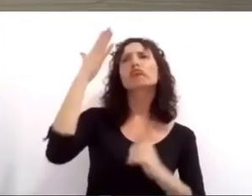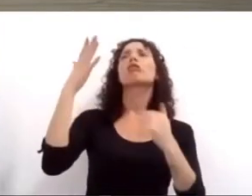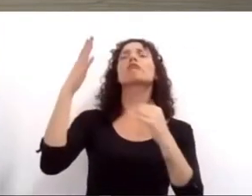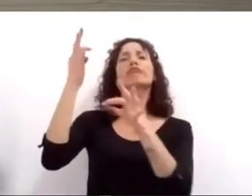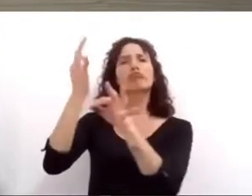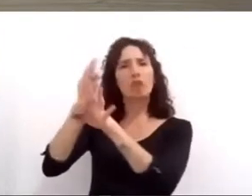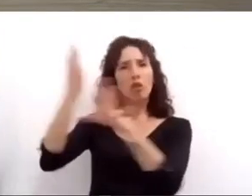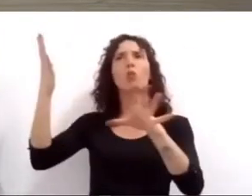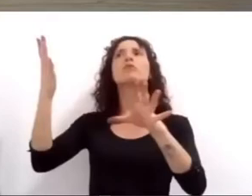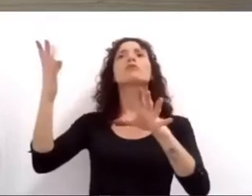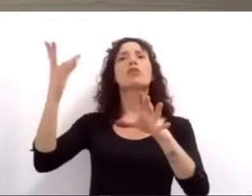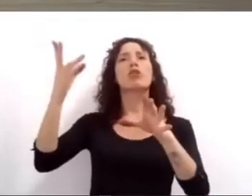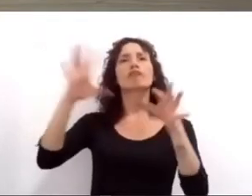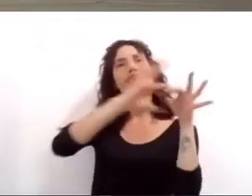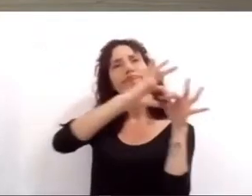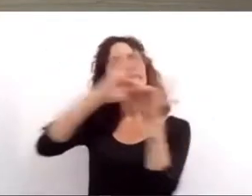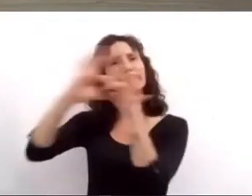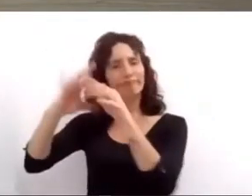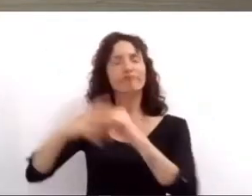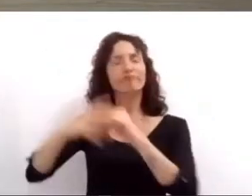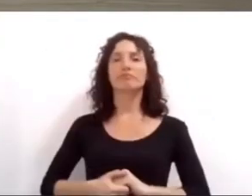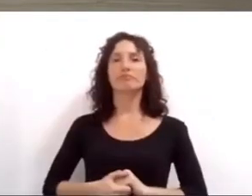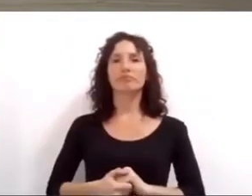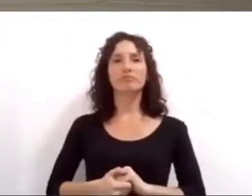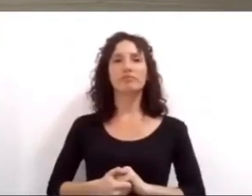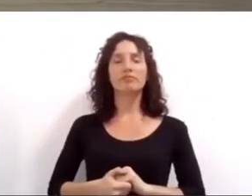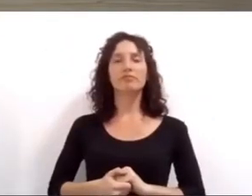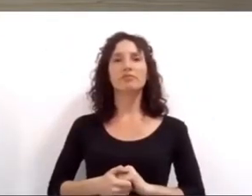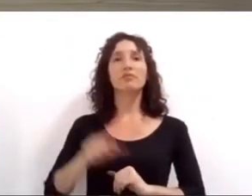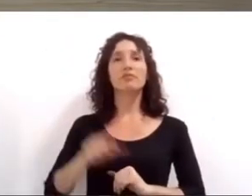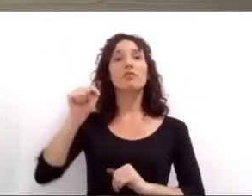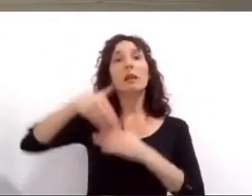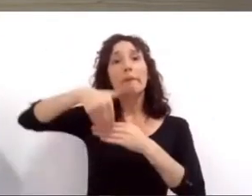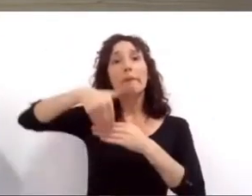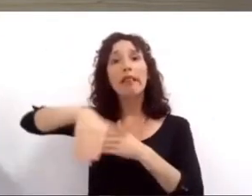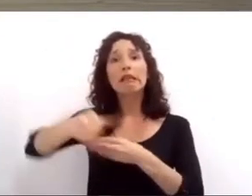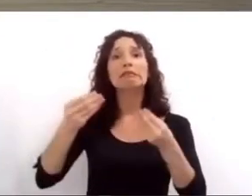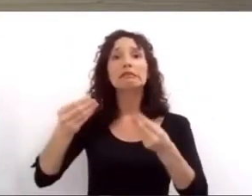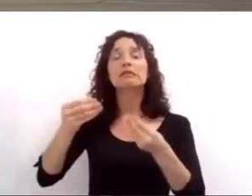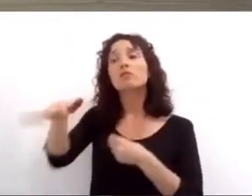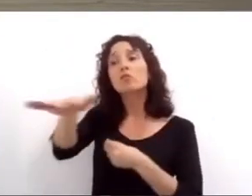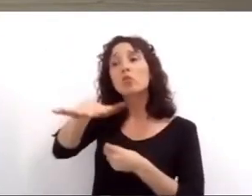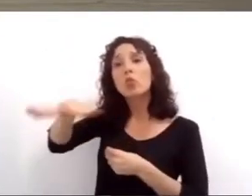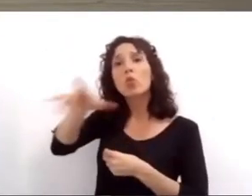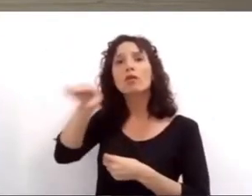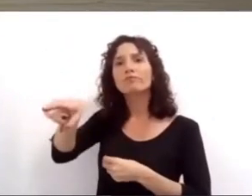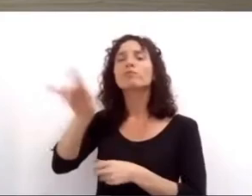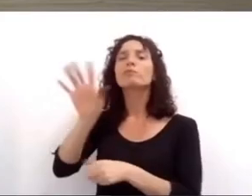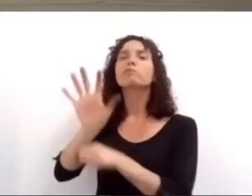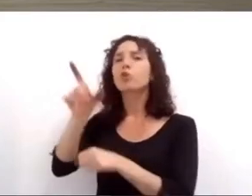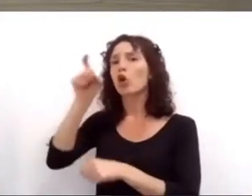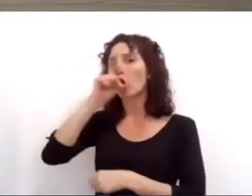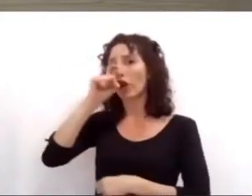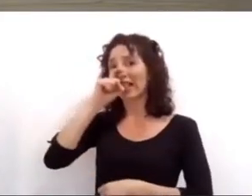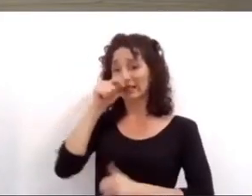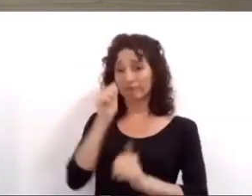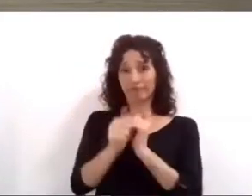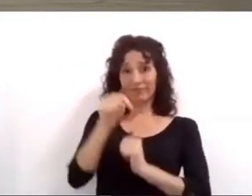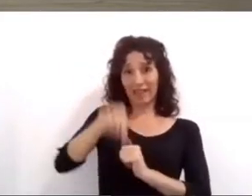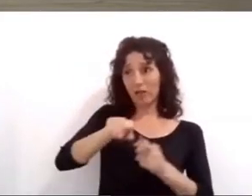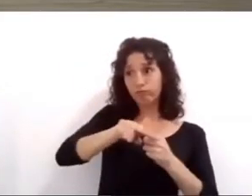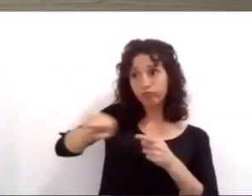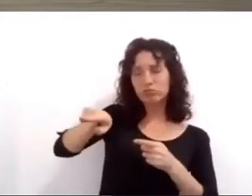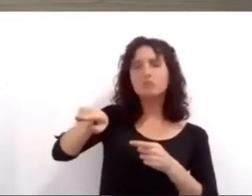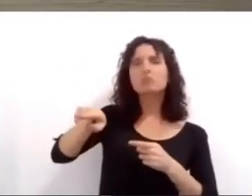también con aportes privados vamos a hacer la refundación de pintura de barrio corriente para completarla y replicarla en otros tres